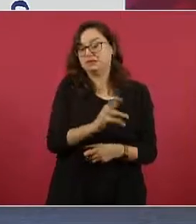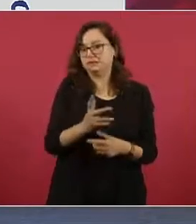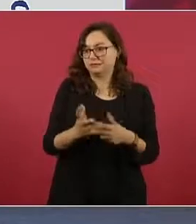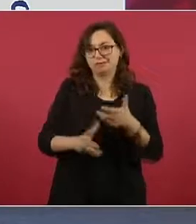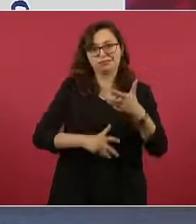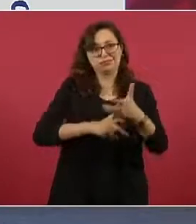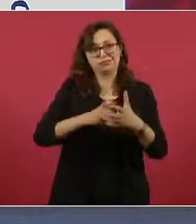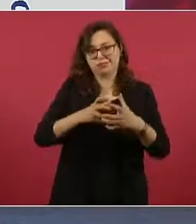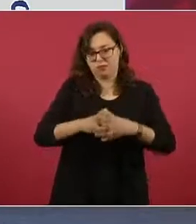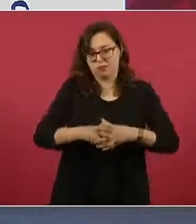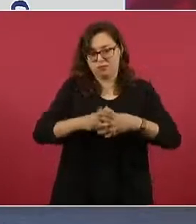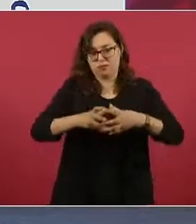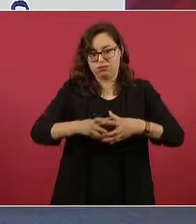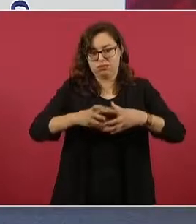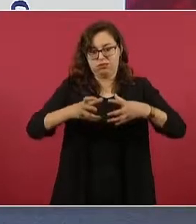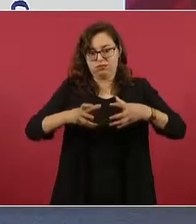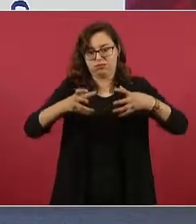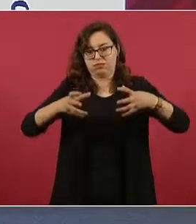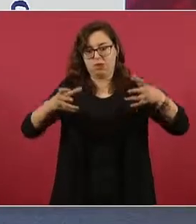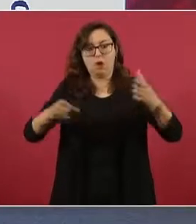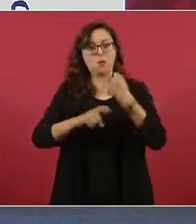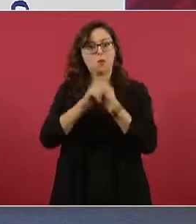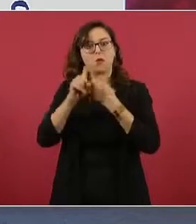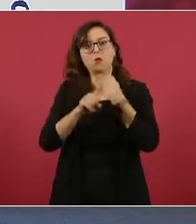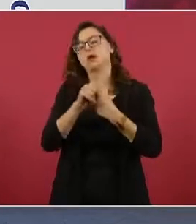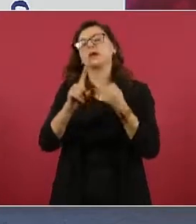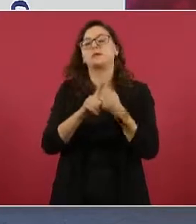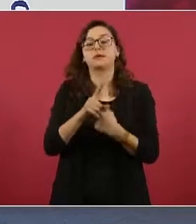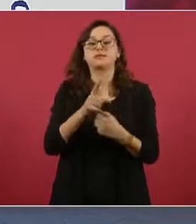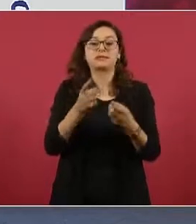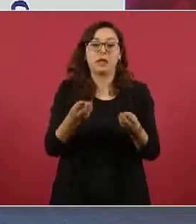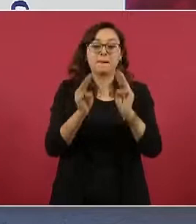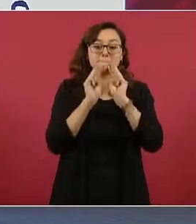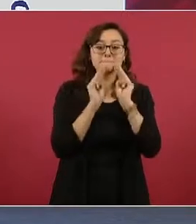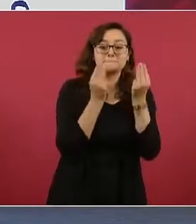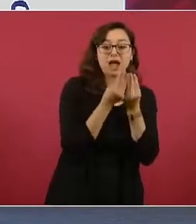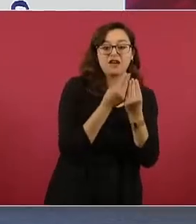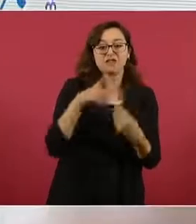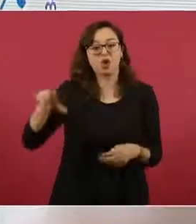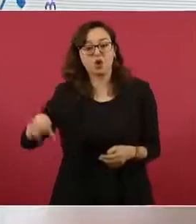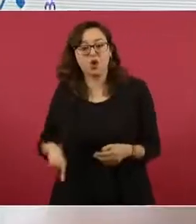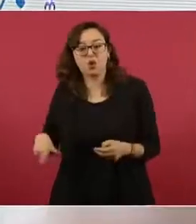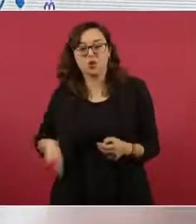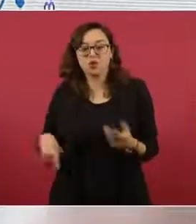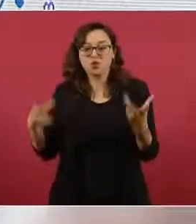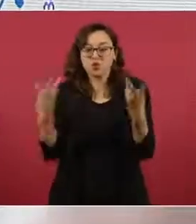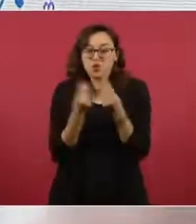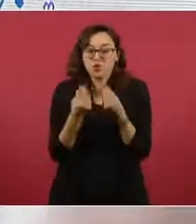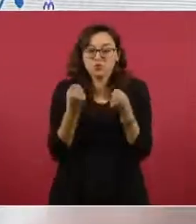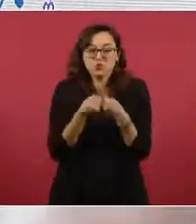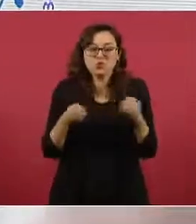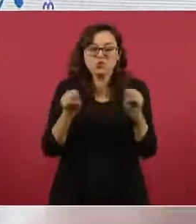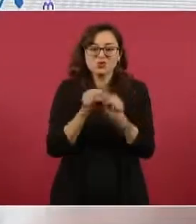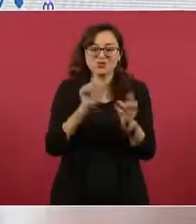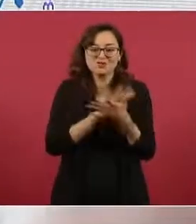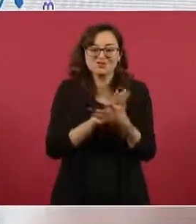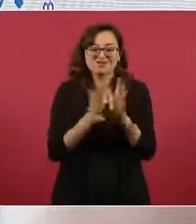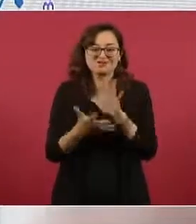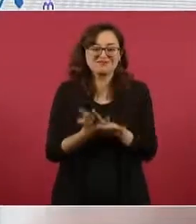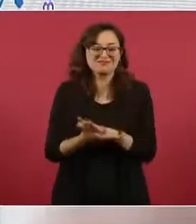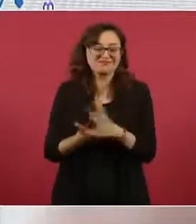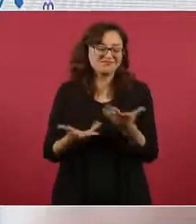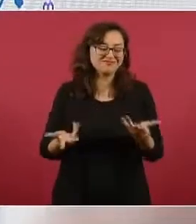Se asoció la delincuencia con la autoridad, no había frontera,